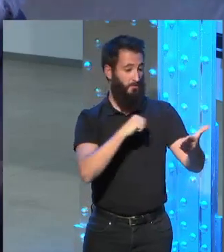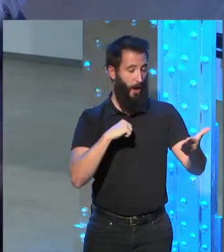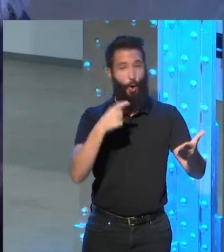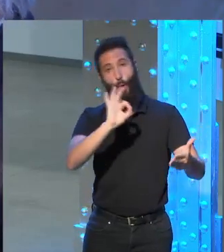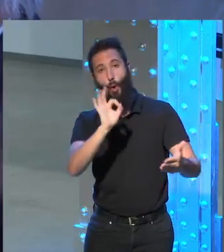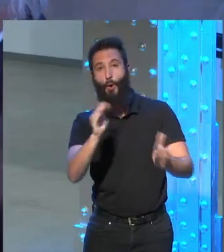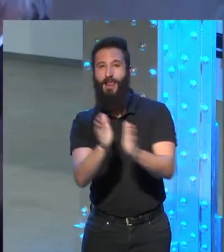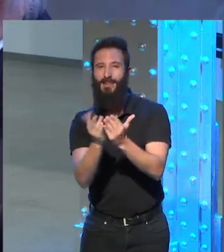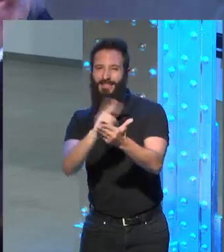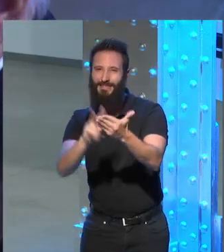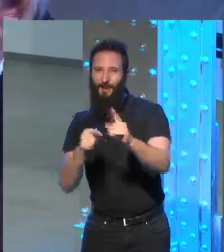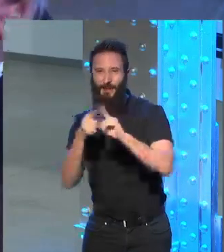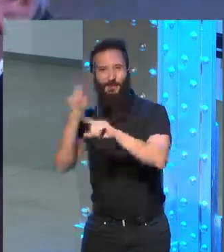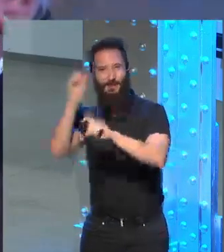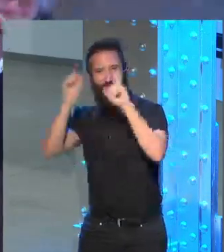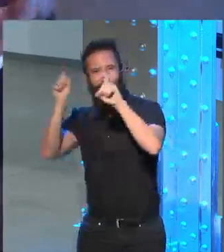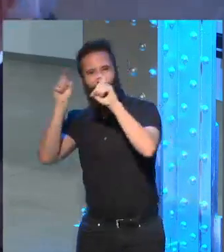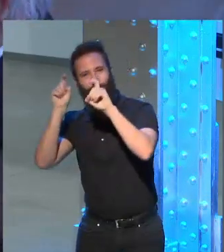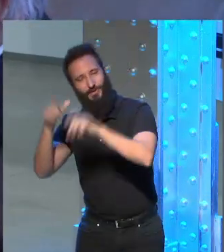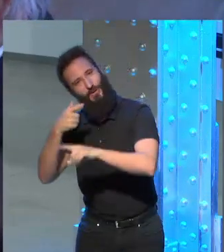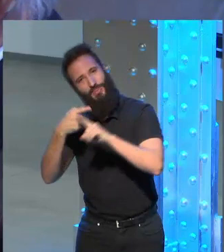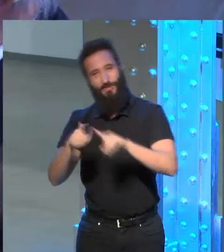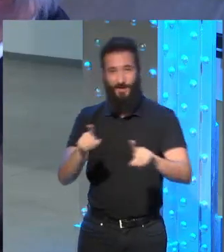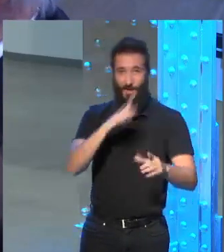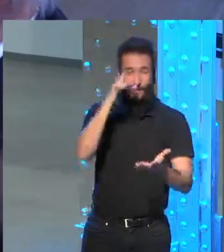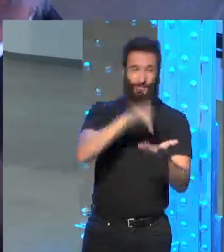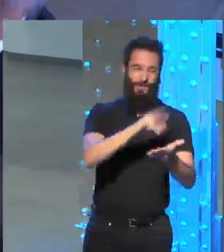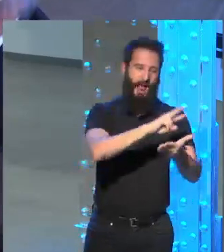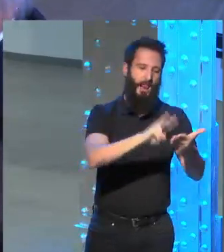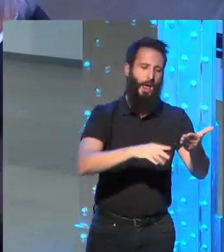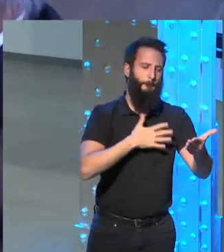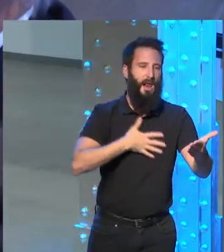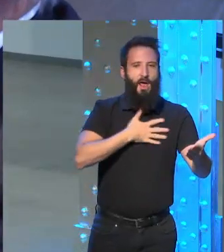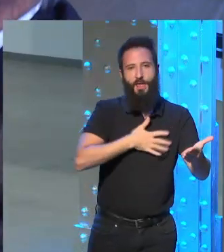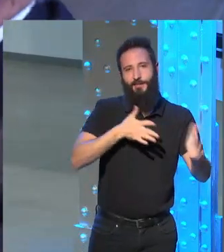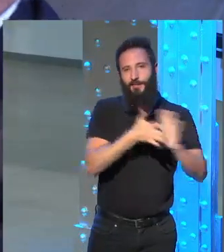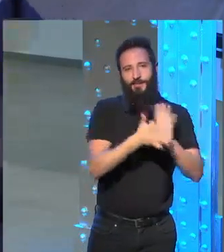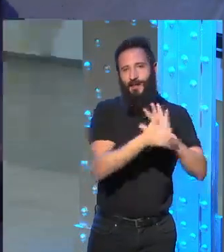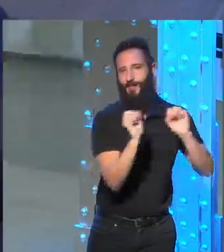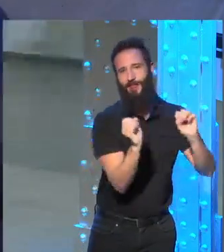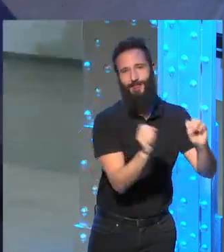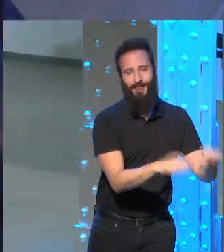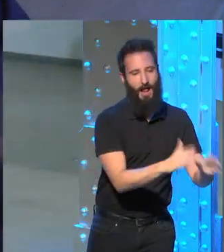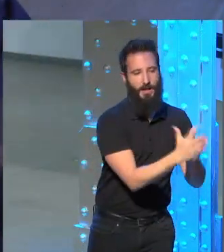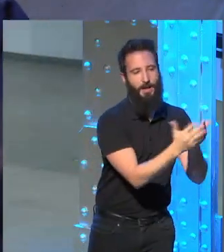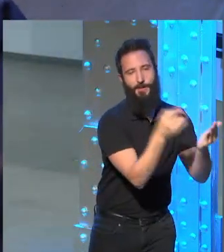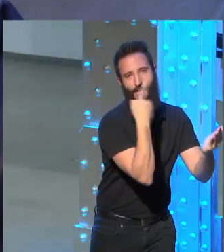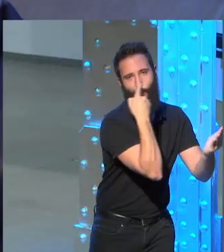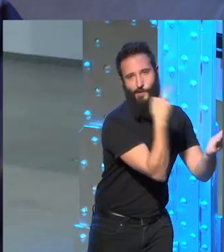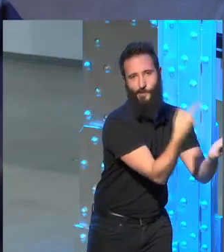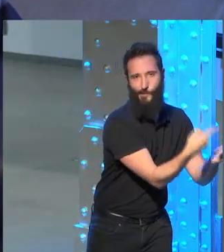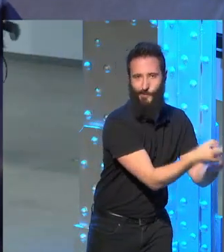Cuando uno lee por placer, se abandona, se entrega al libro